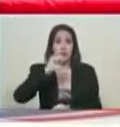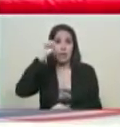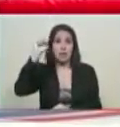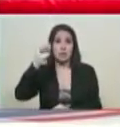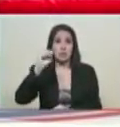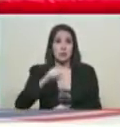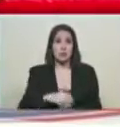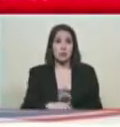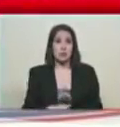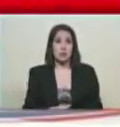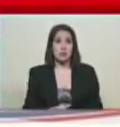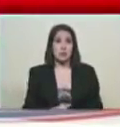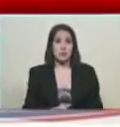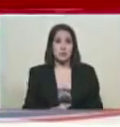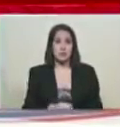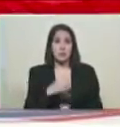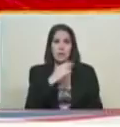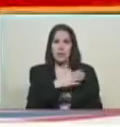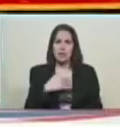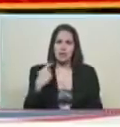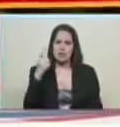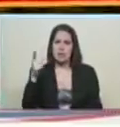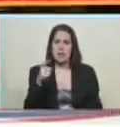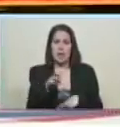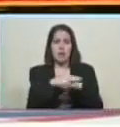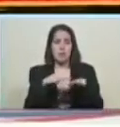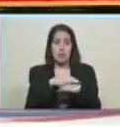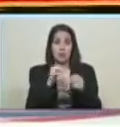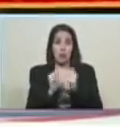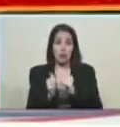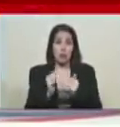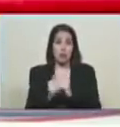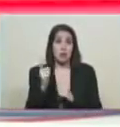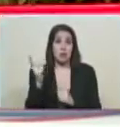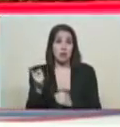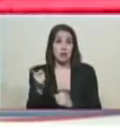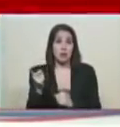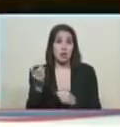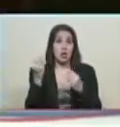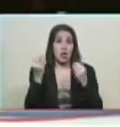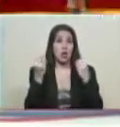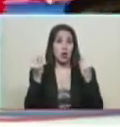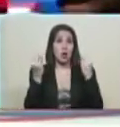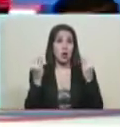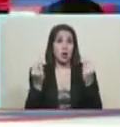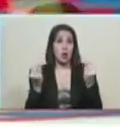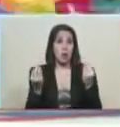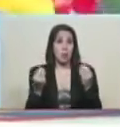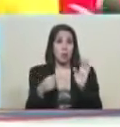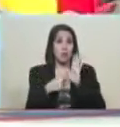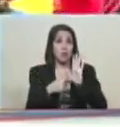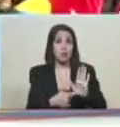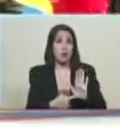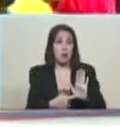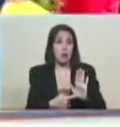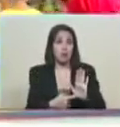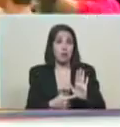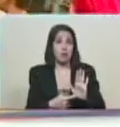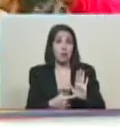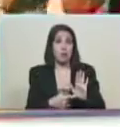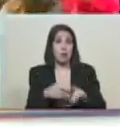decirle a Pedro, ministro Pedro Infante, es que nos mostrara las cualidades de nuestros jóvenes.